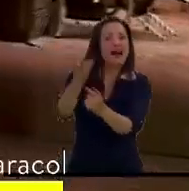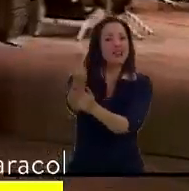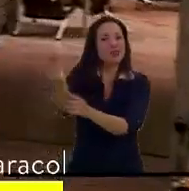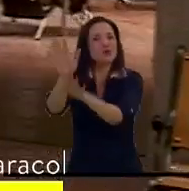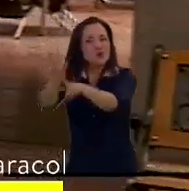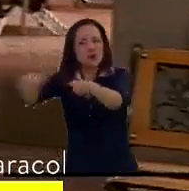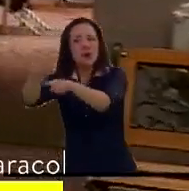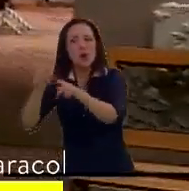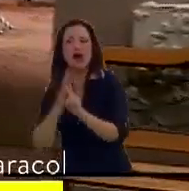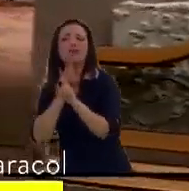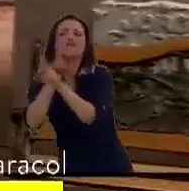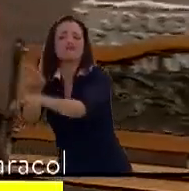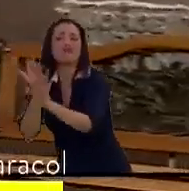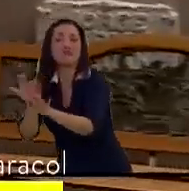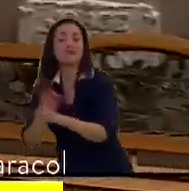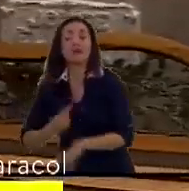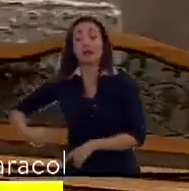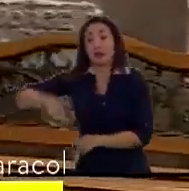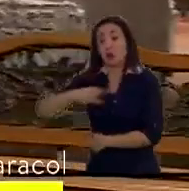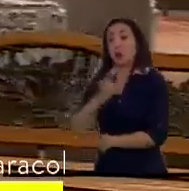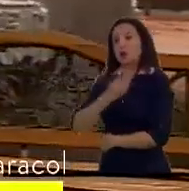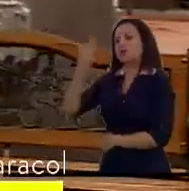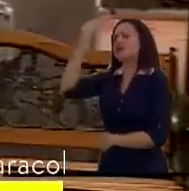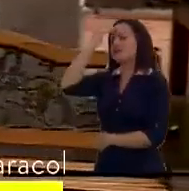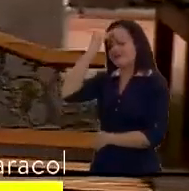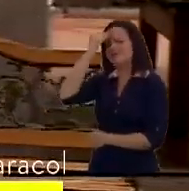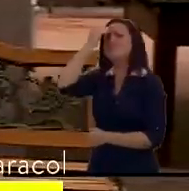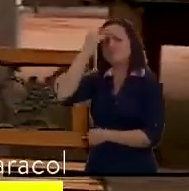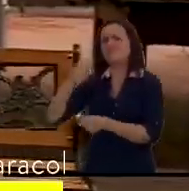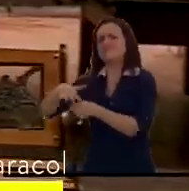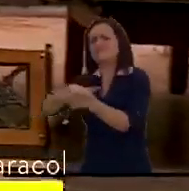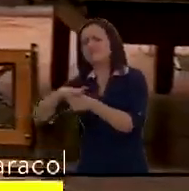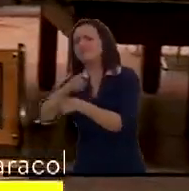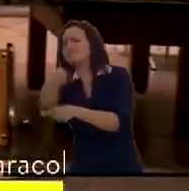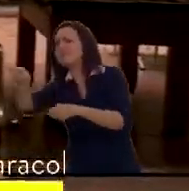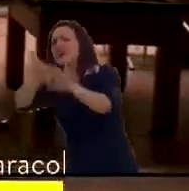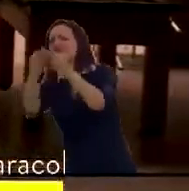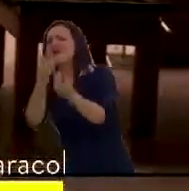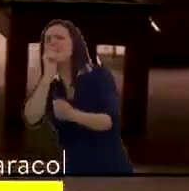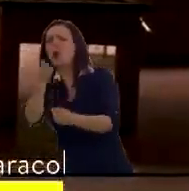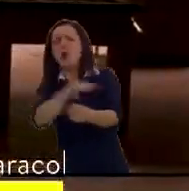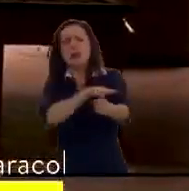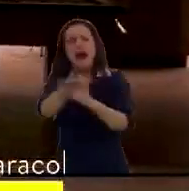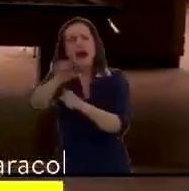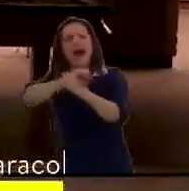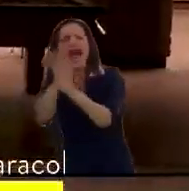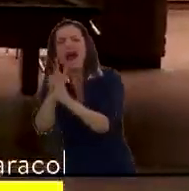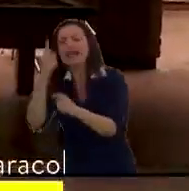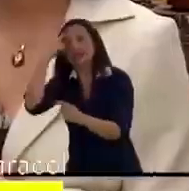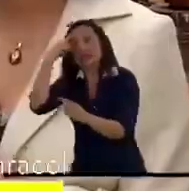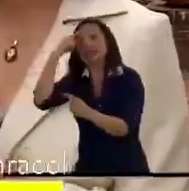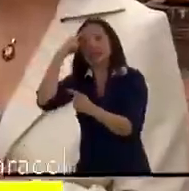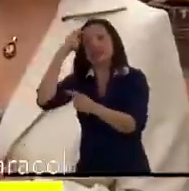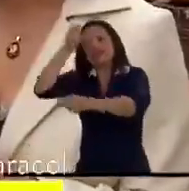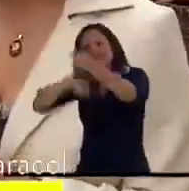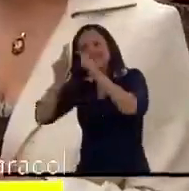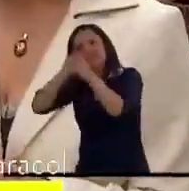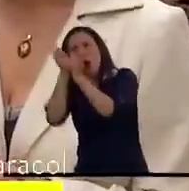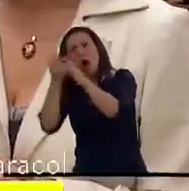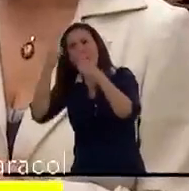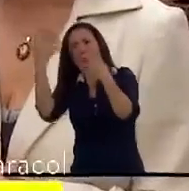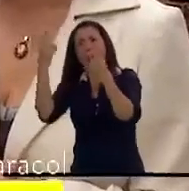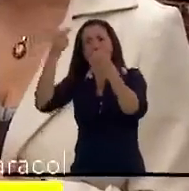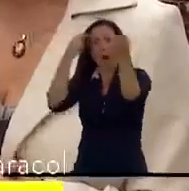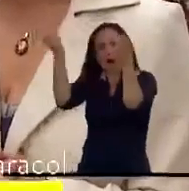Conscientes de la difícil situación económica que están atravesando muchas familias por cuenta de la pandemia, se diseñaron nuevos y flexibles planes